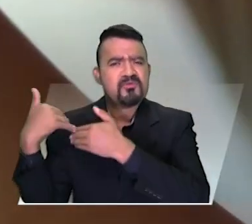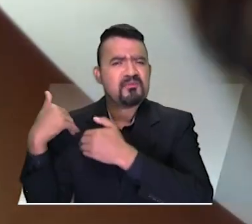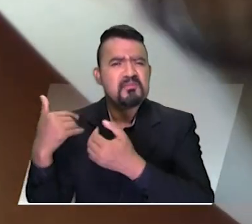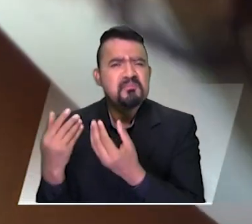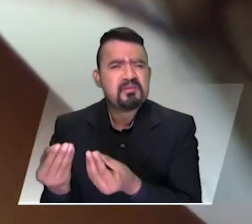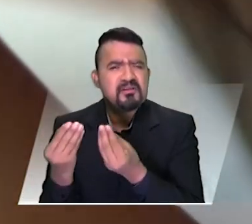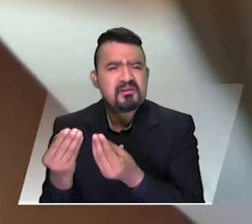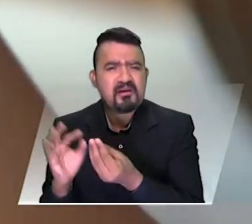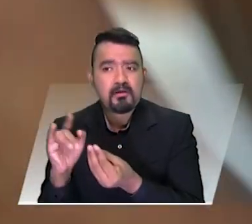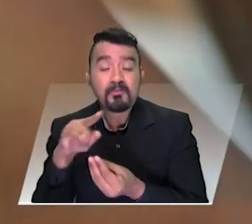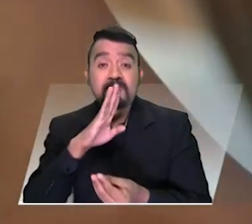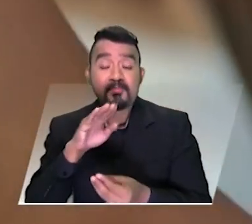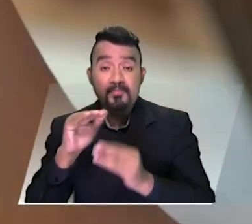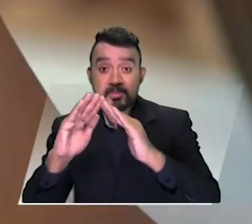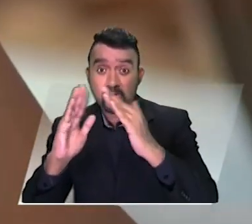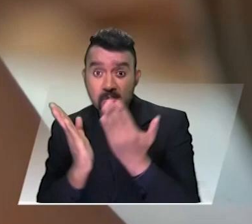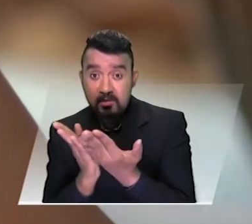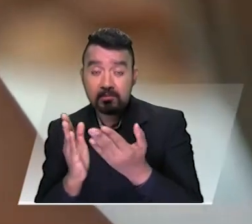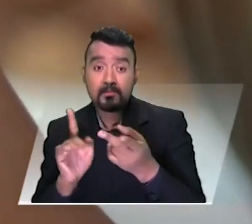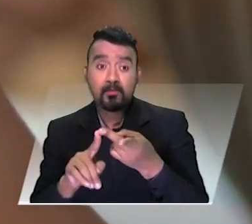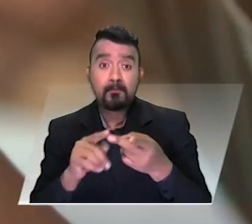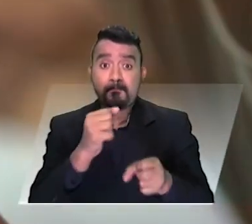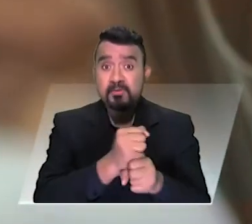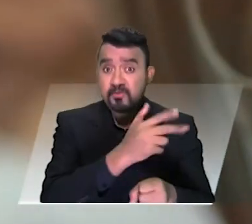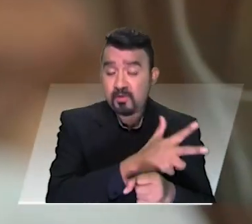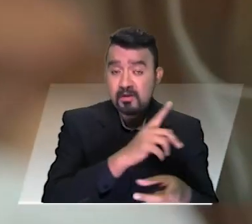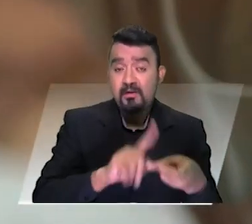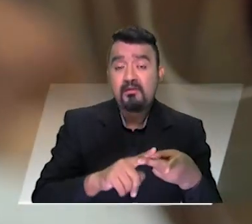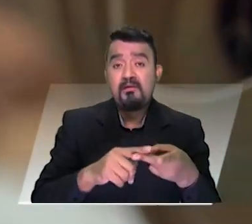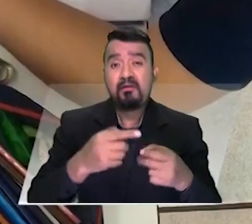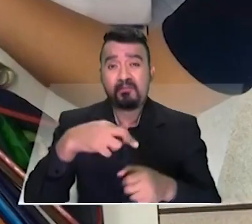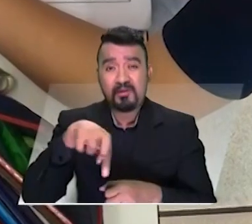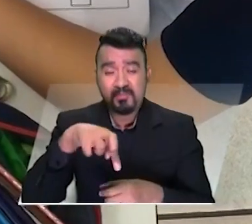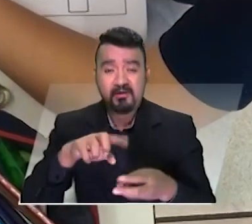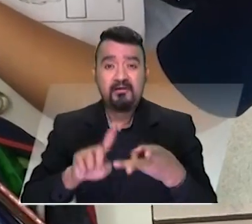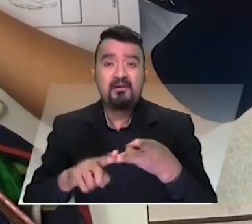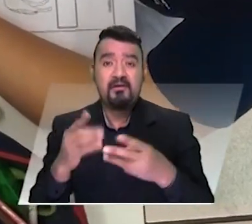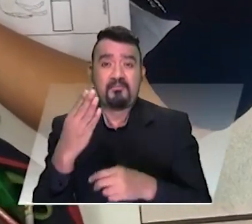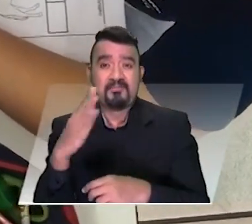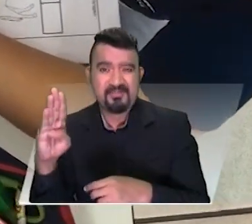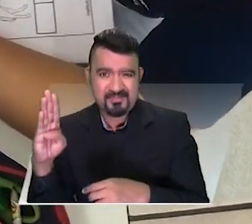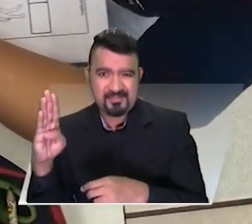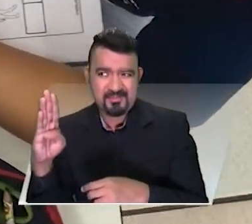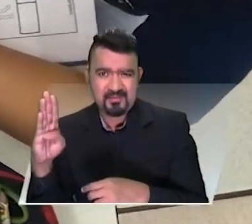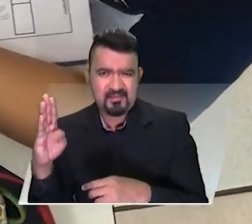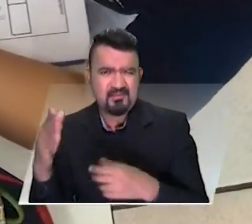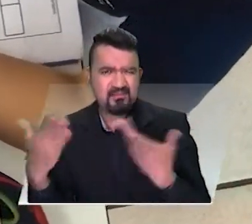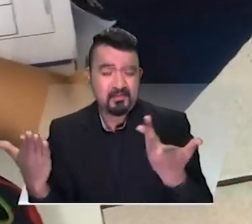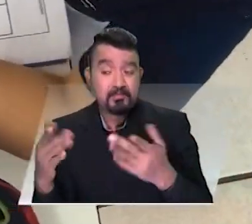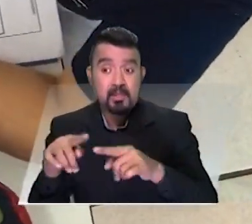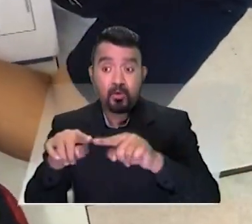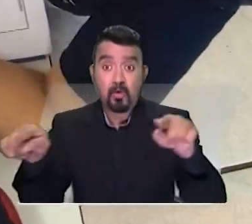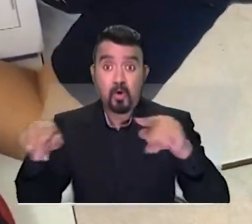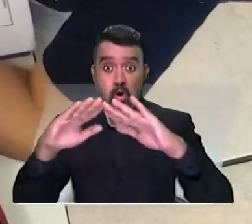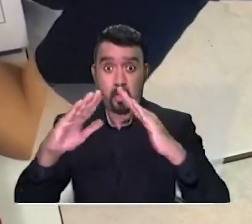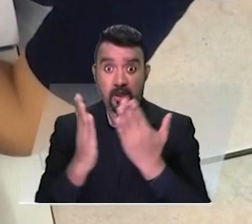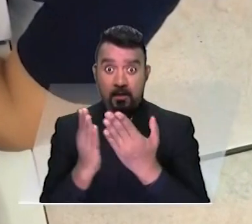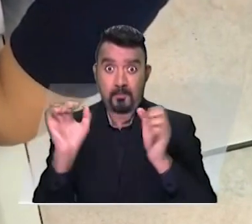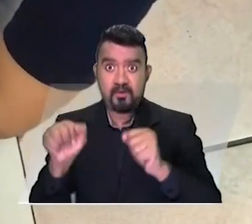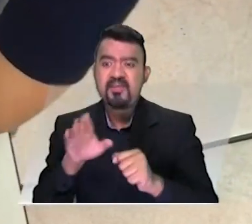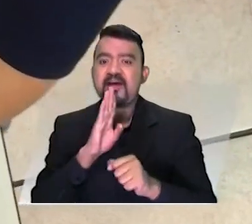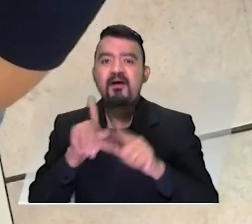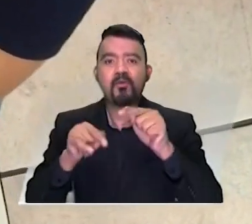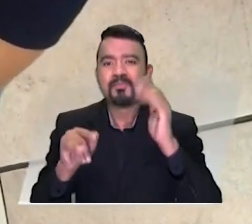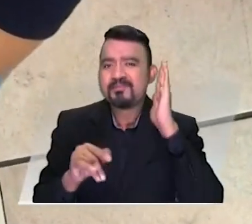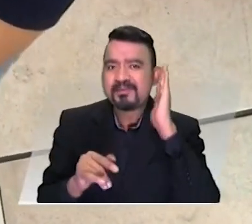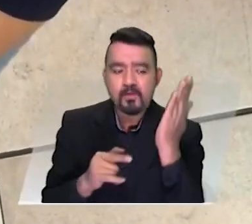las cuales instituciones educativas de preescolar básica y secundaria regulen y limiten el uso de dispositivos móviles por parte de estudiantes